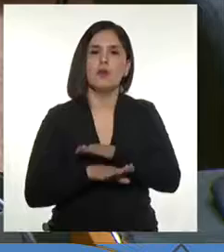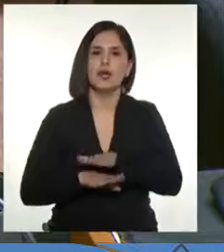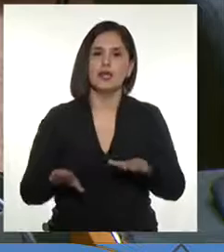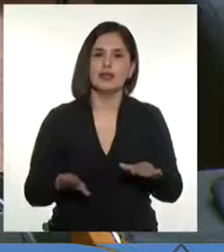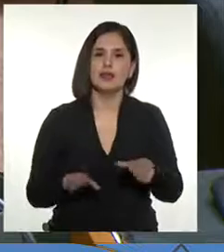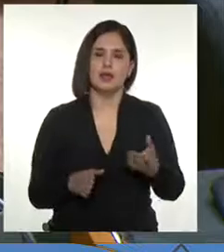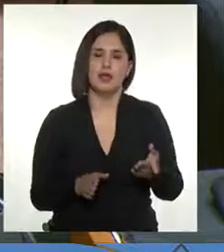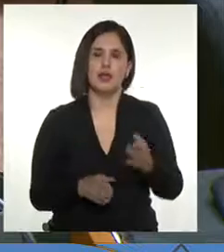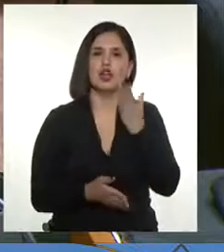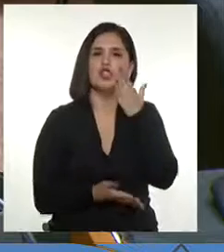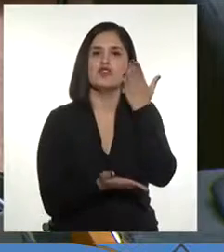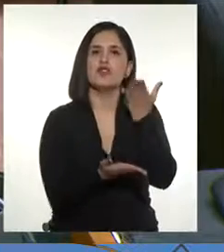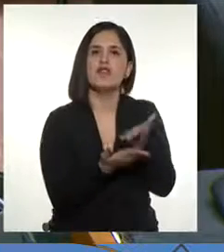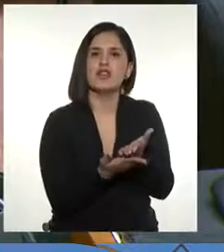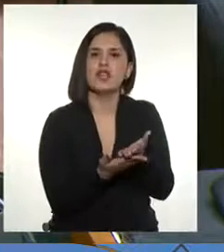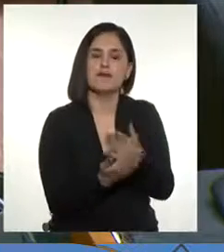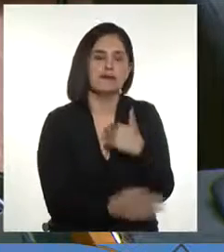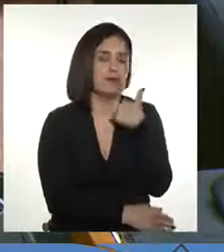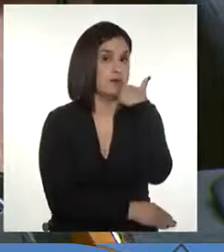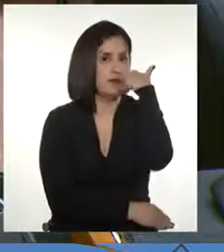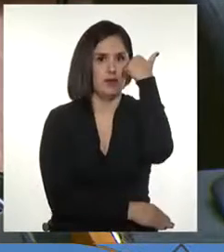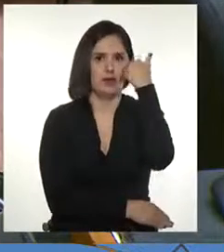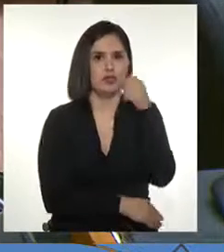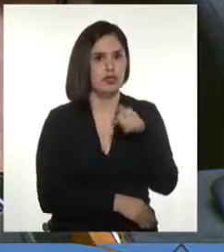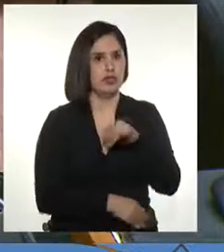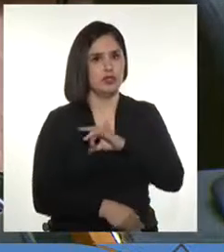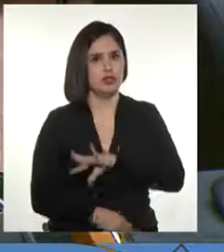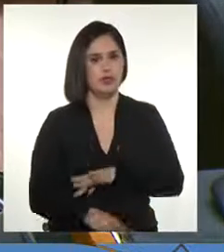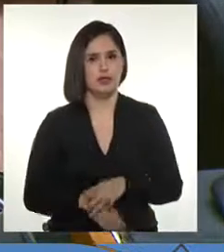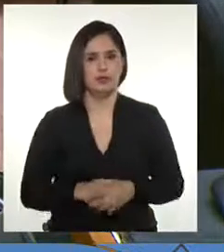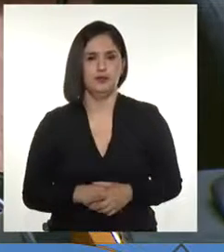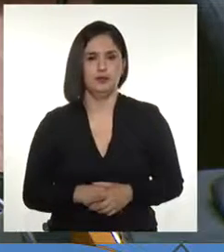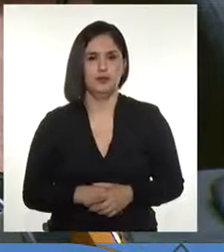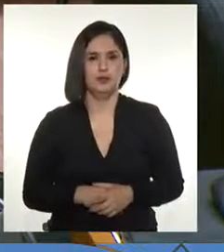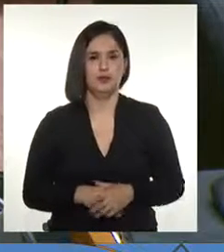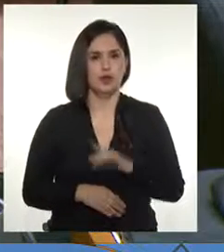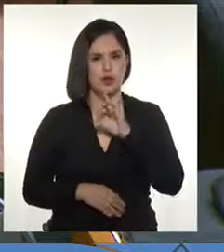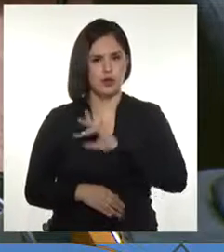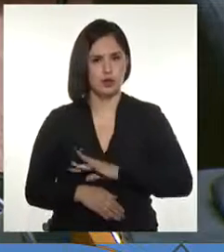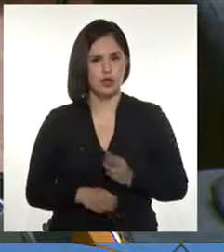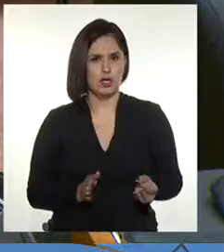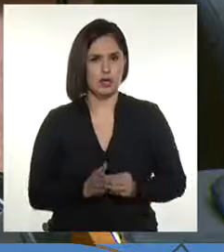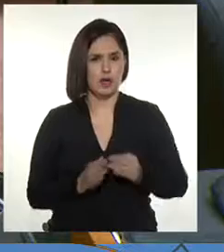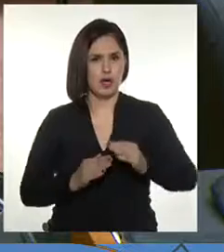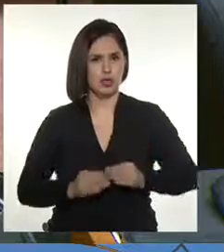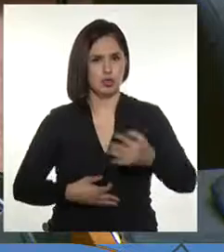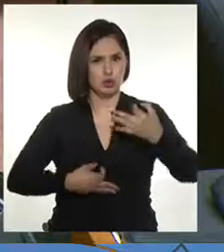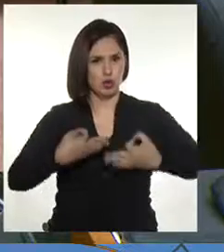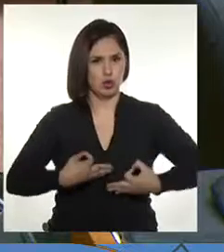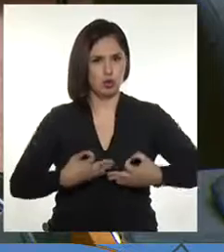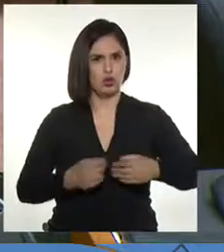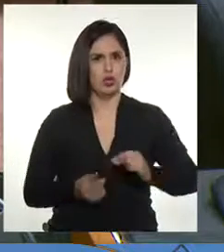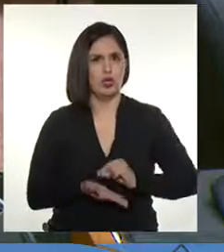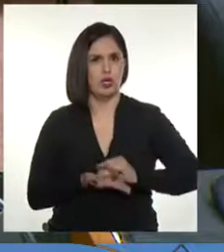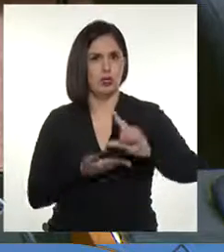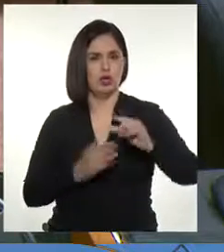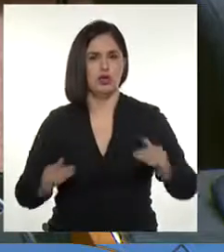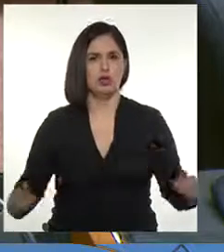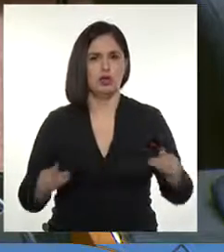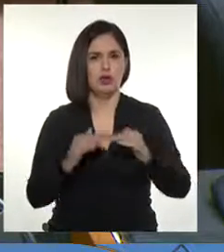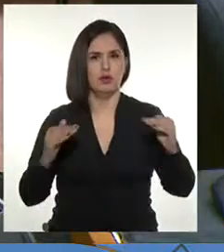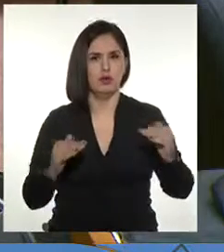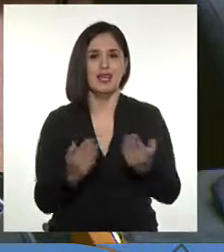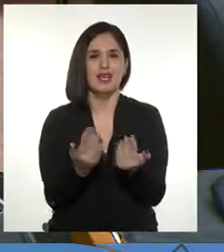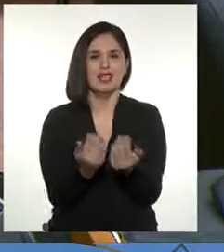esas exenciones que son vergonzosas en nuestro país. Un Chile más justo y que progresa con equidad requiere más